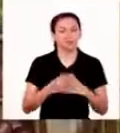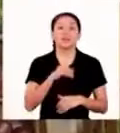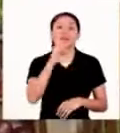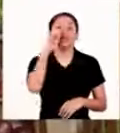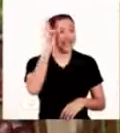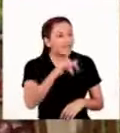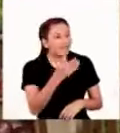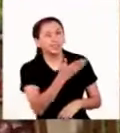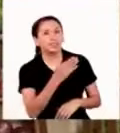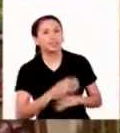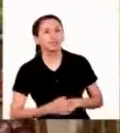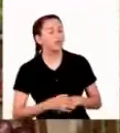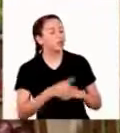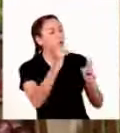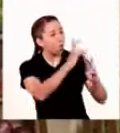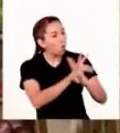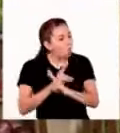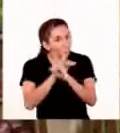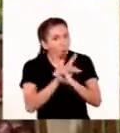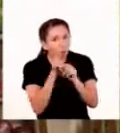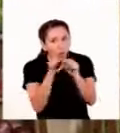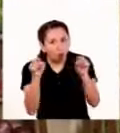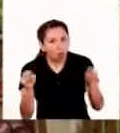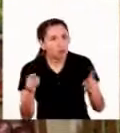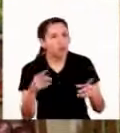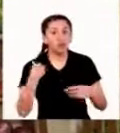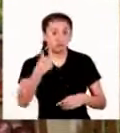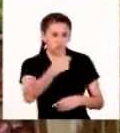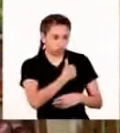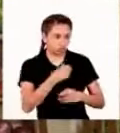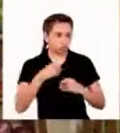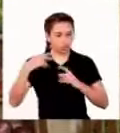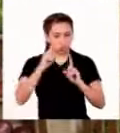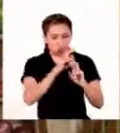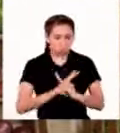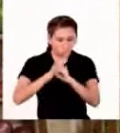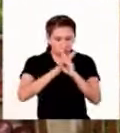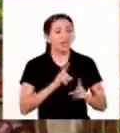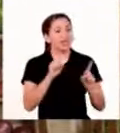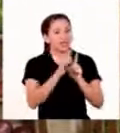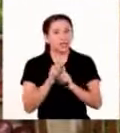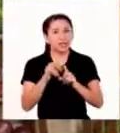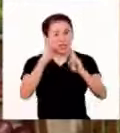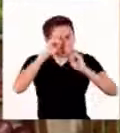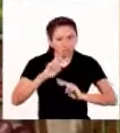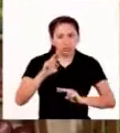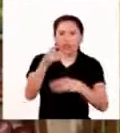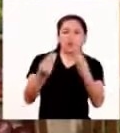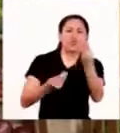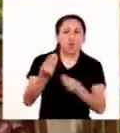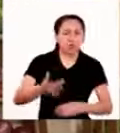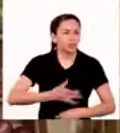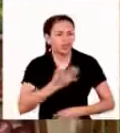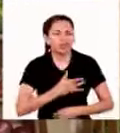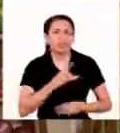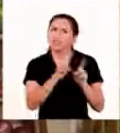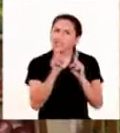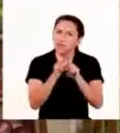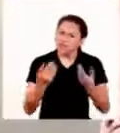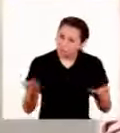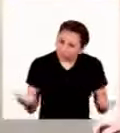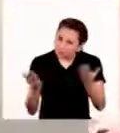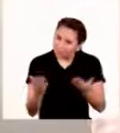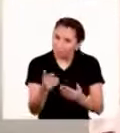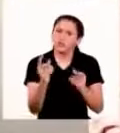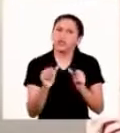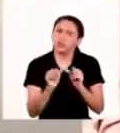señorita y también es importante cuidarlos y cuidarnos nosotros también respetar cómo se sienten y también motivarlos a que sigan participando en la